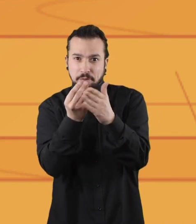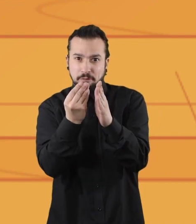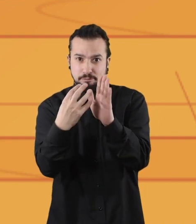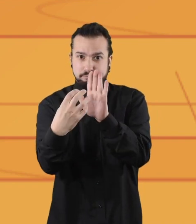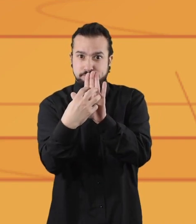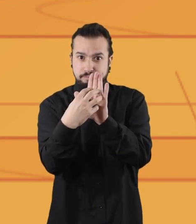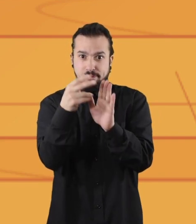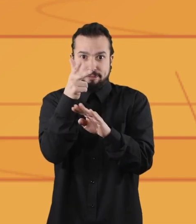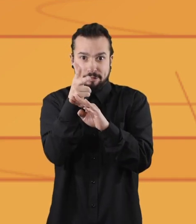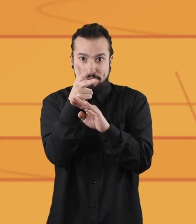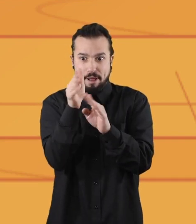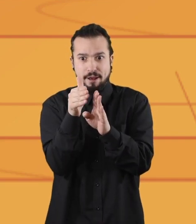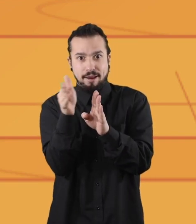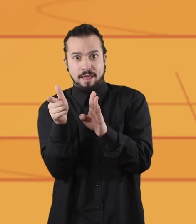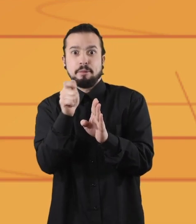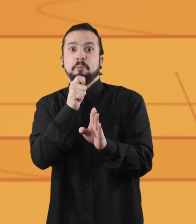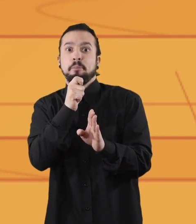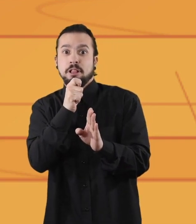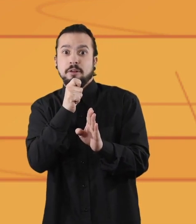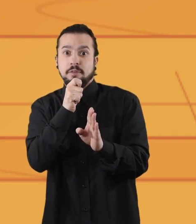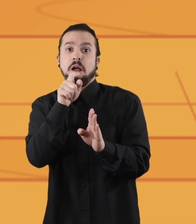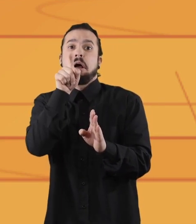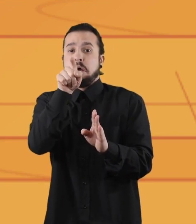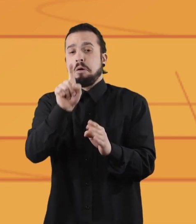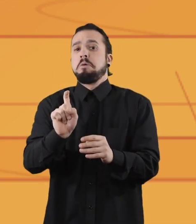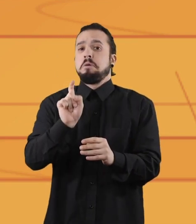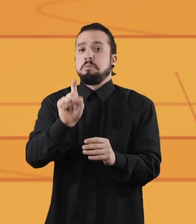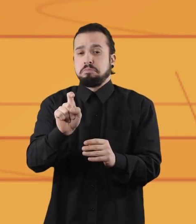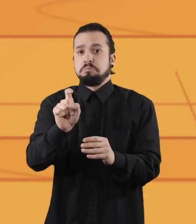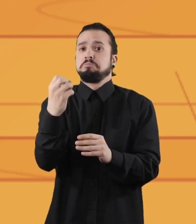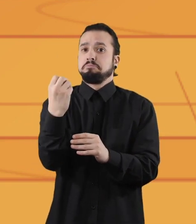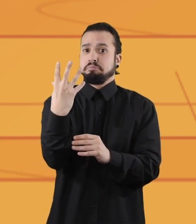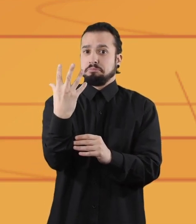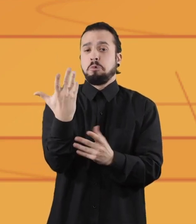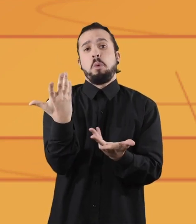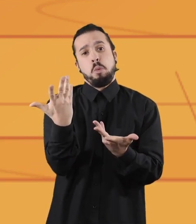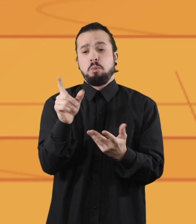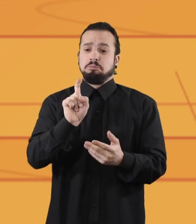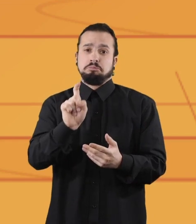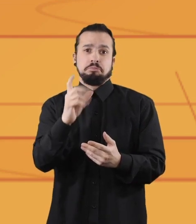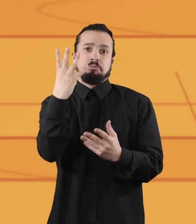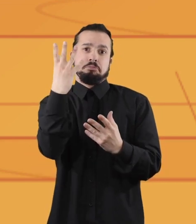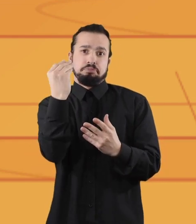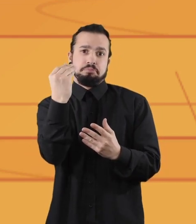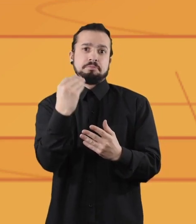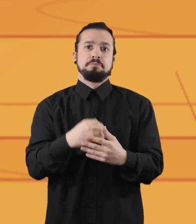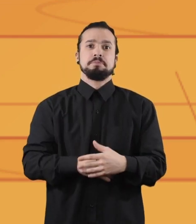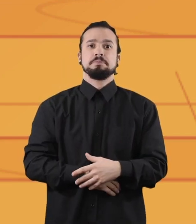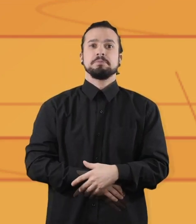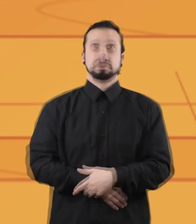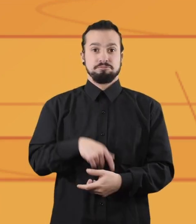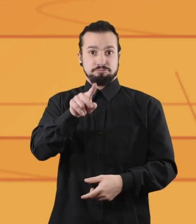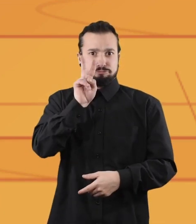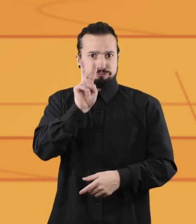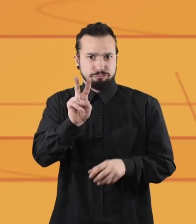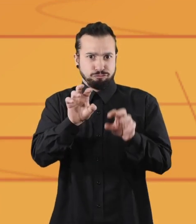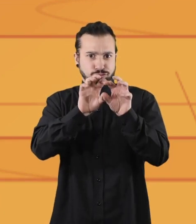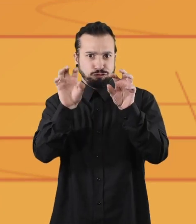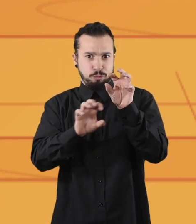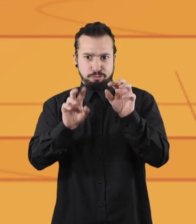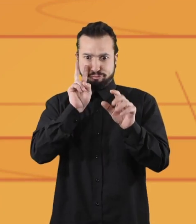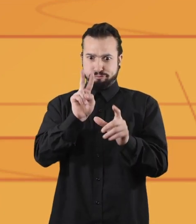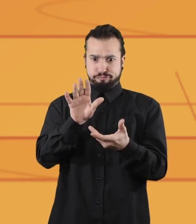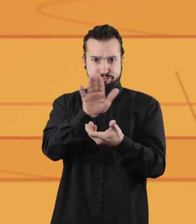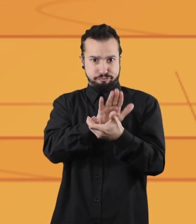Junto al audio encontrarás la función de video para activar o desactivar tu cámara. Otra de las